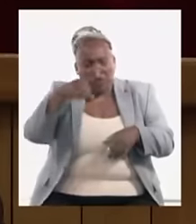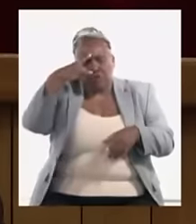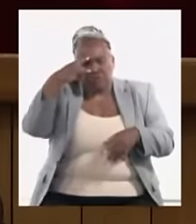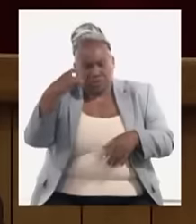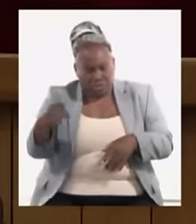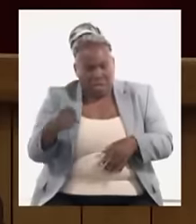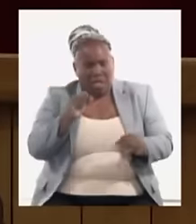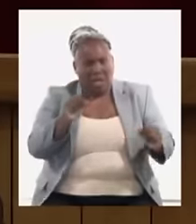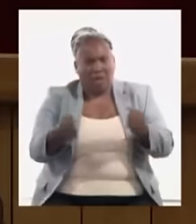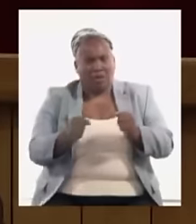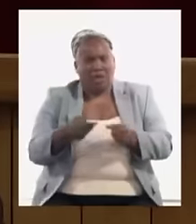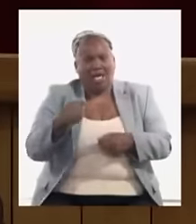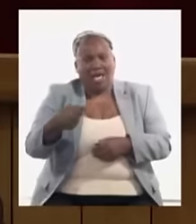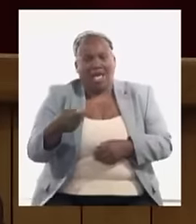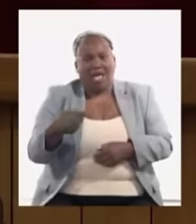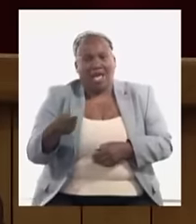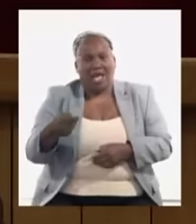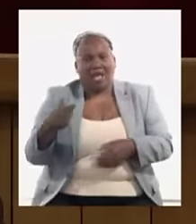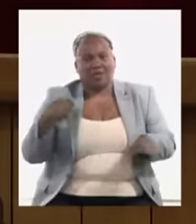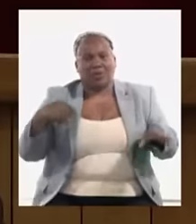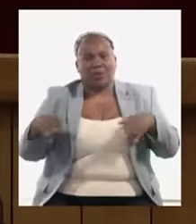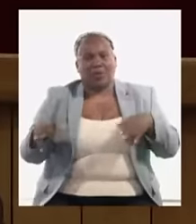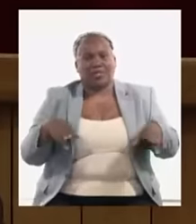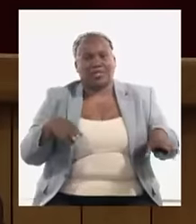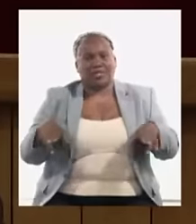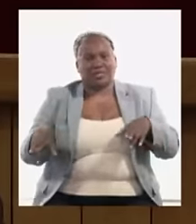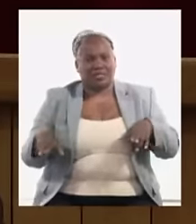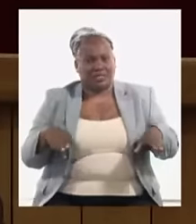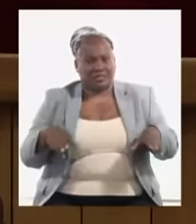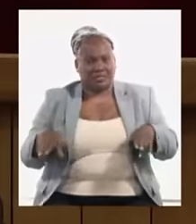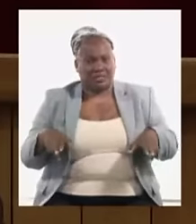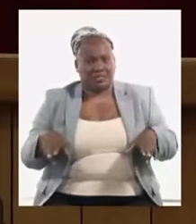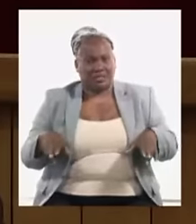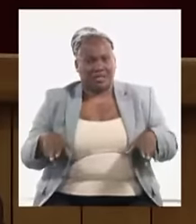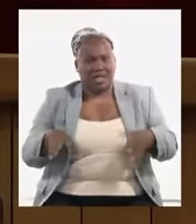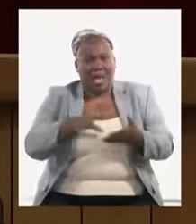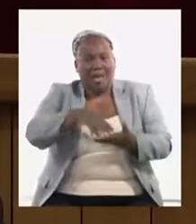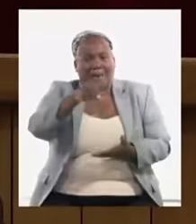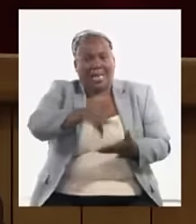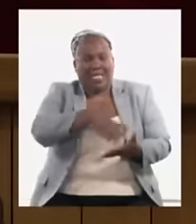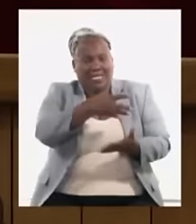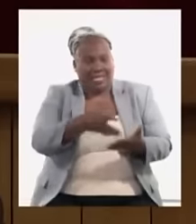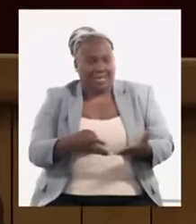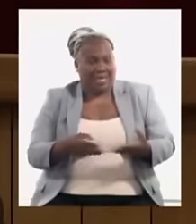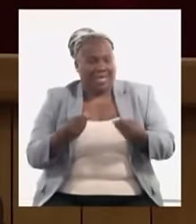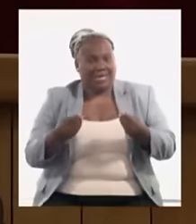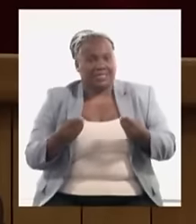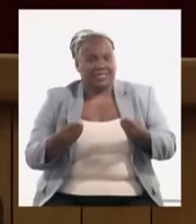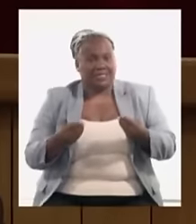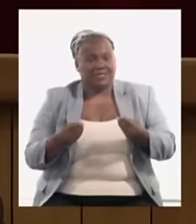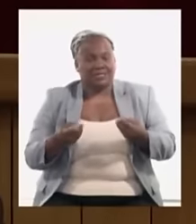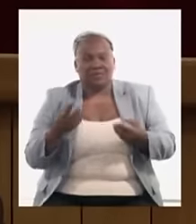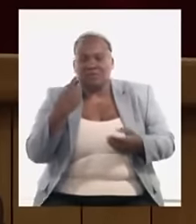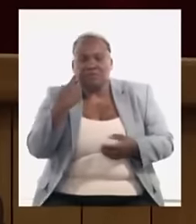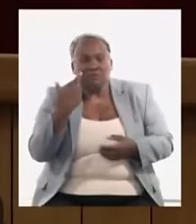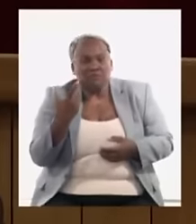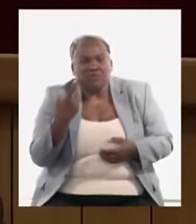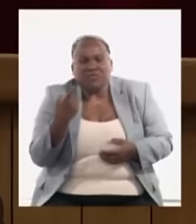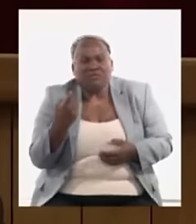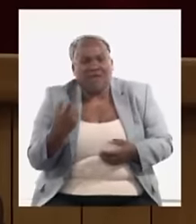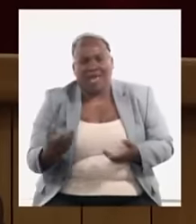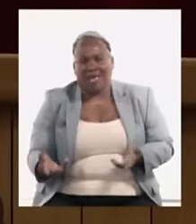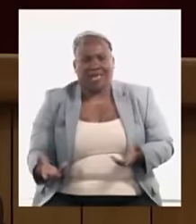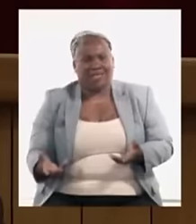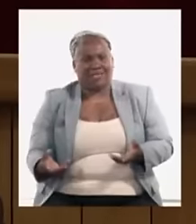materia de gastos administrativos en temas de plantillas que no son estrictamente necesarias y un grupo de